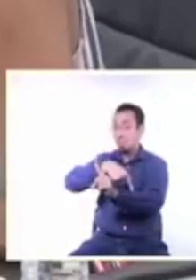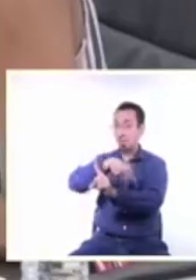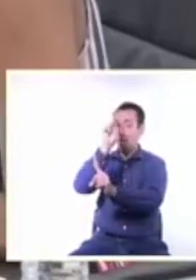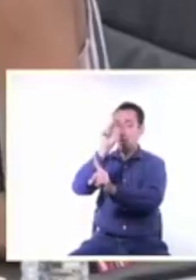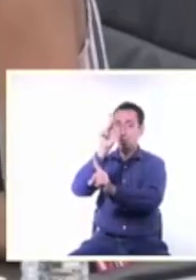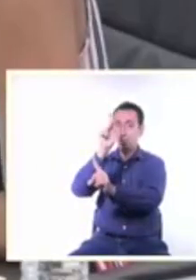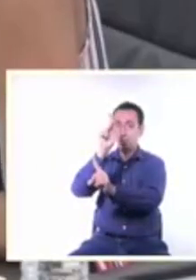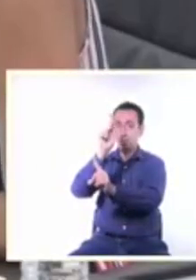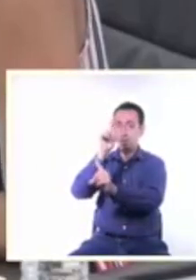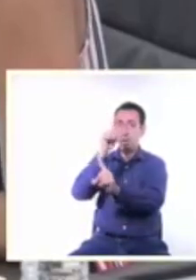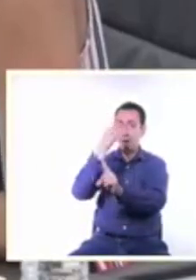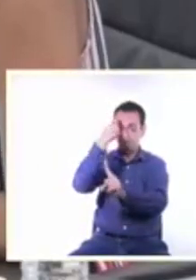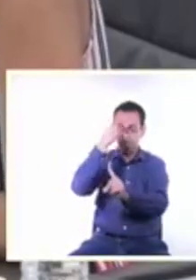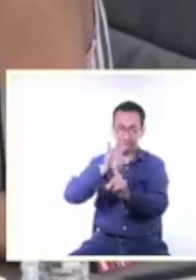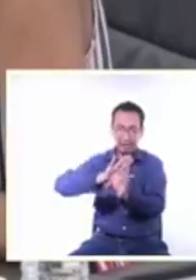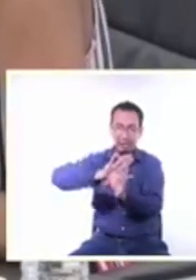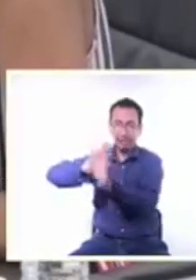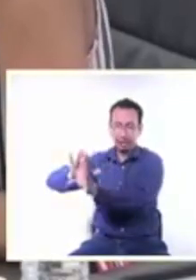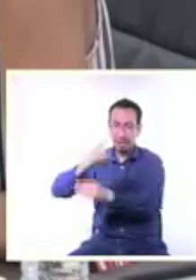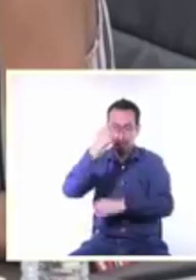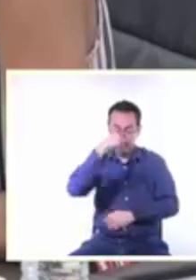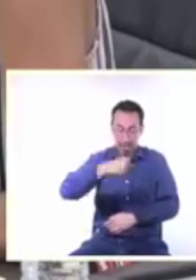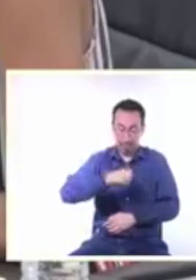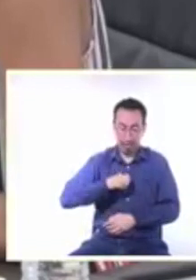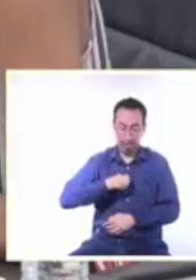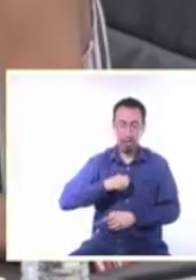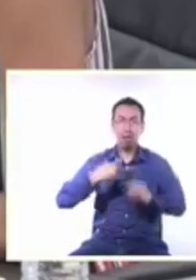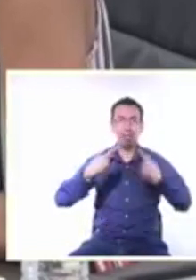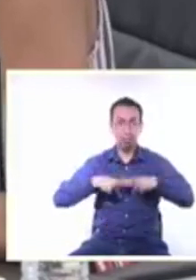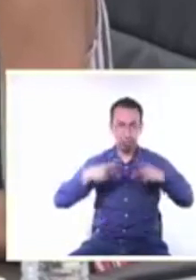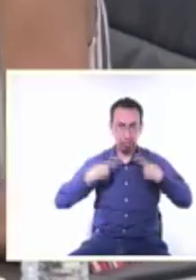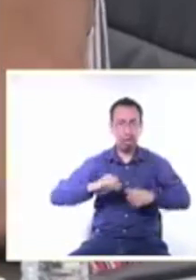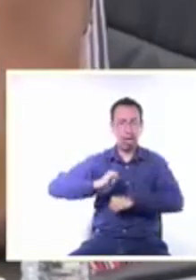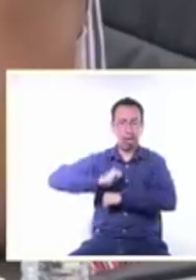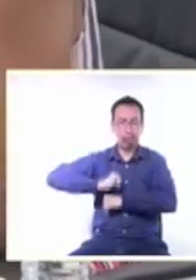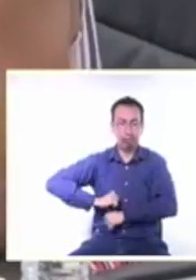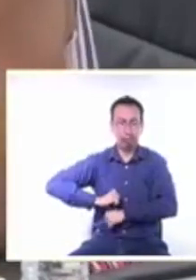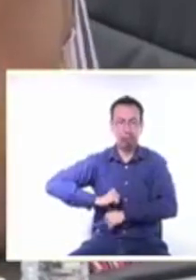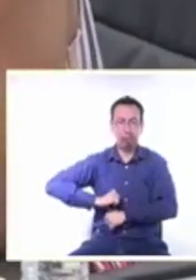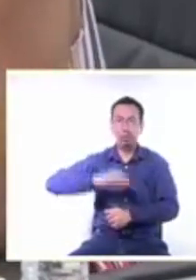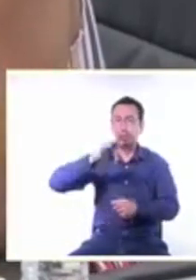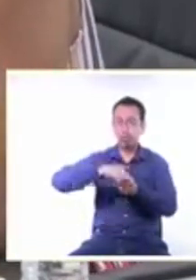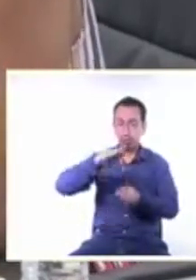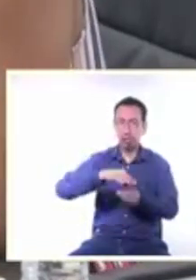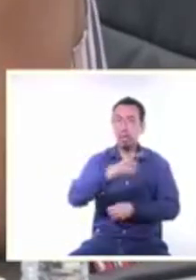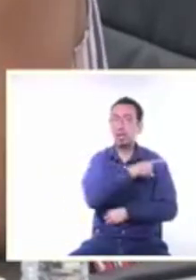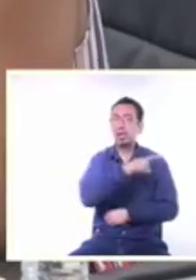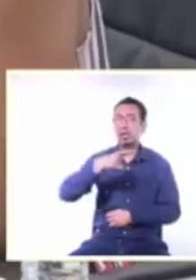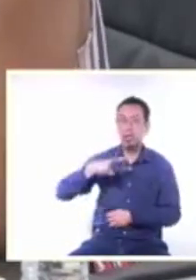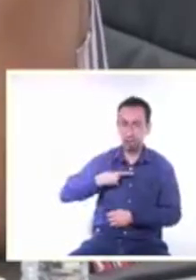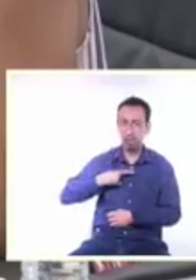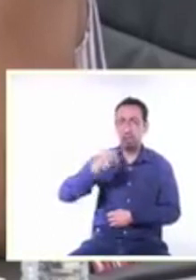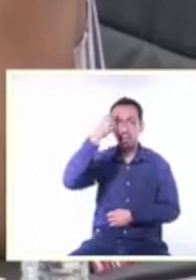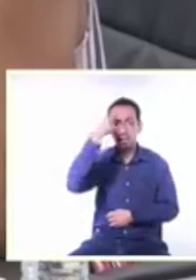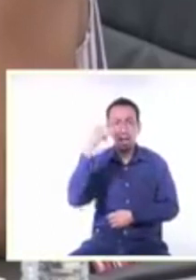puesto la consejera beatriz tovar quien también votó en contra respaldó la postura de la consejera rieto de león señaló que la gestión